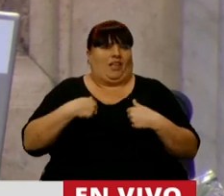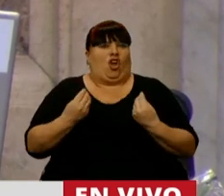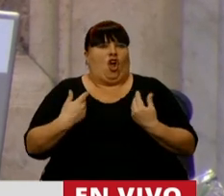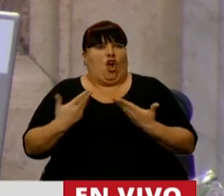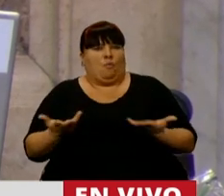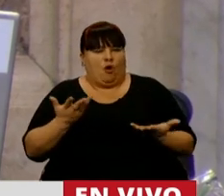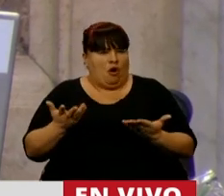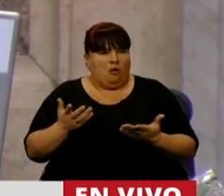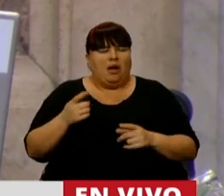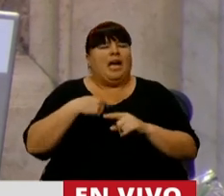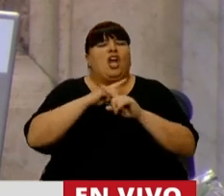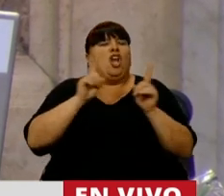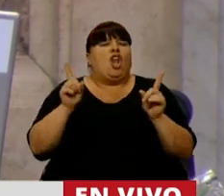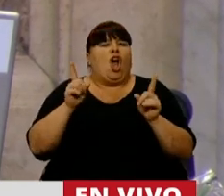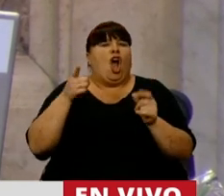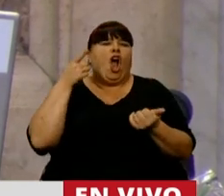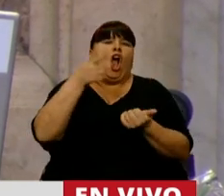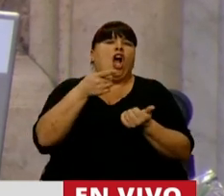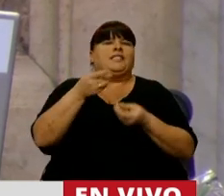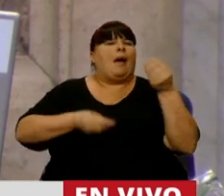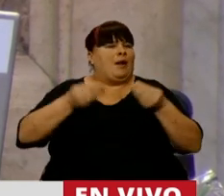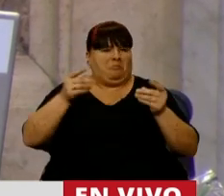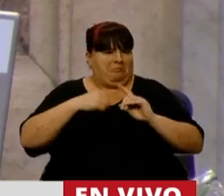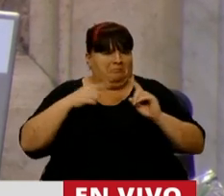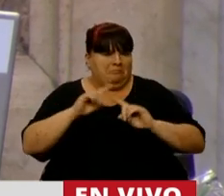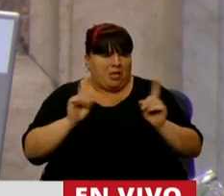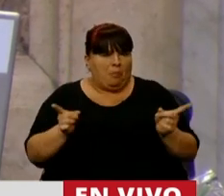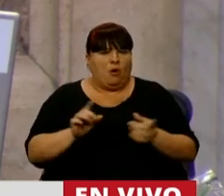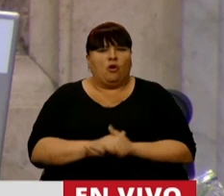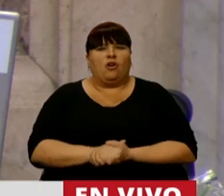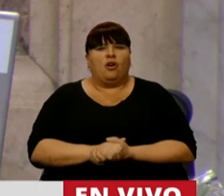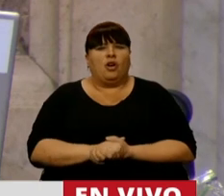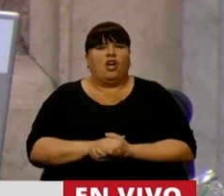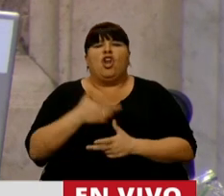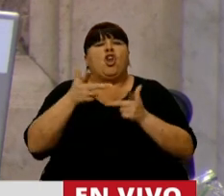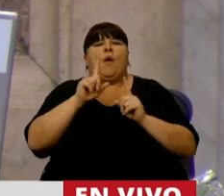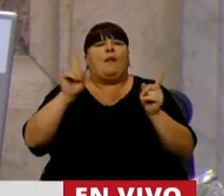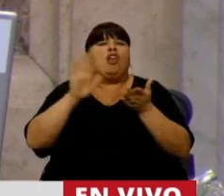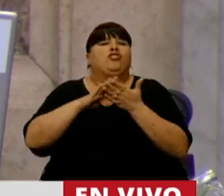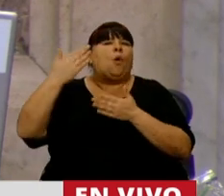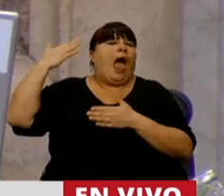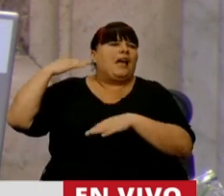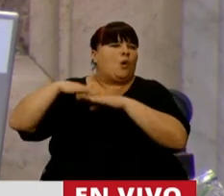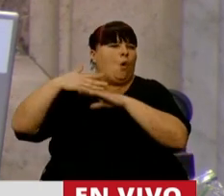mí, tampoco le voy a pegar al presupuesto, ni siquiera voy a hablar de la herencia.